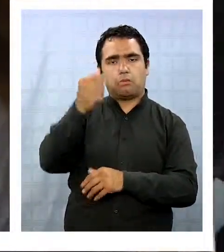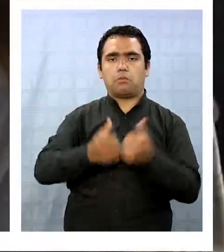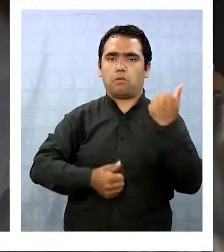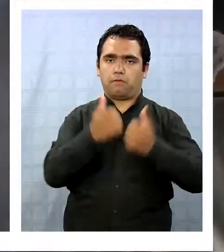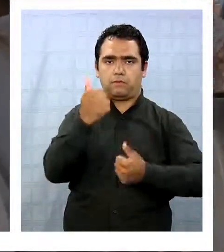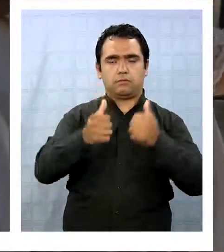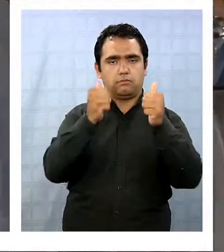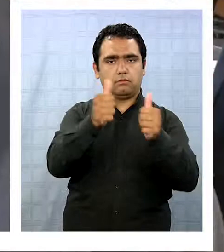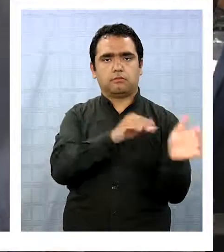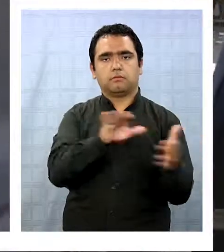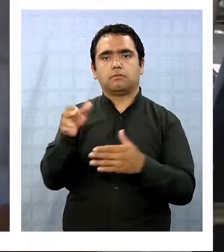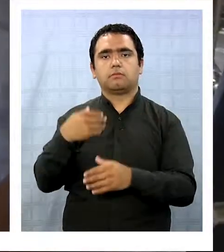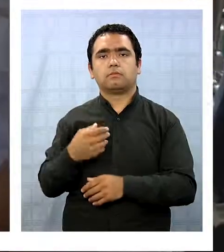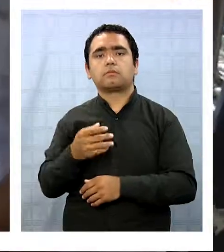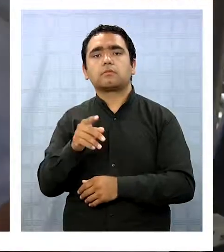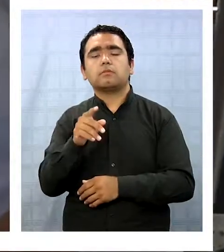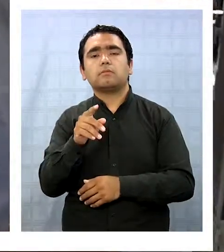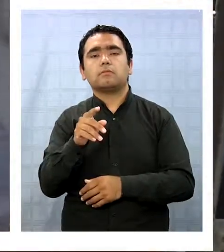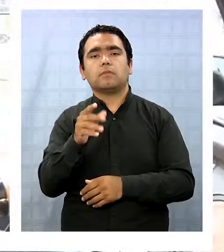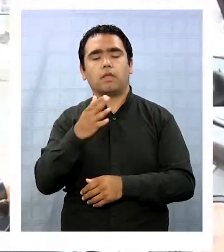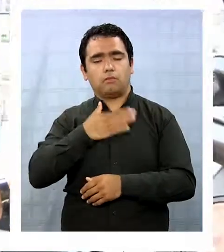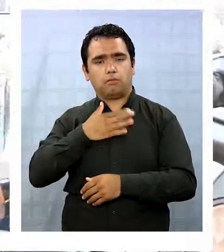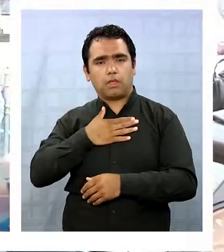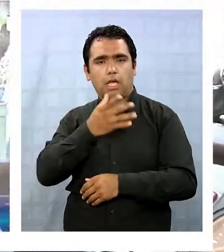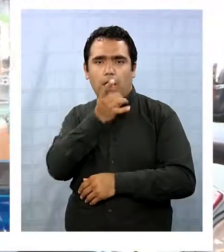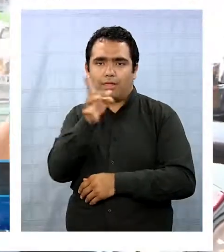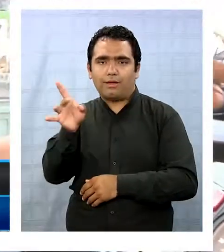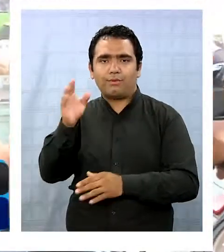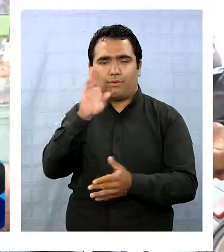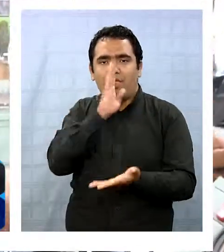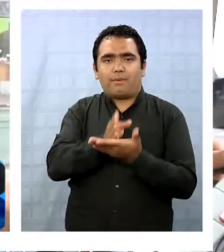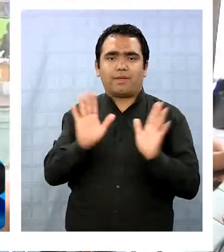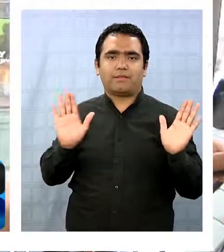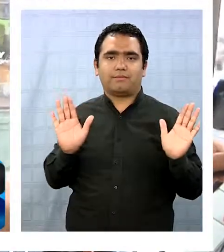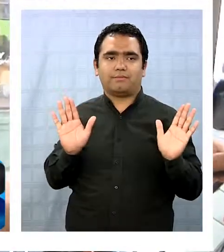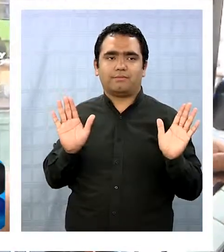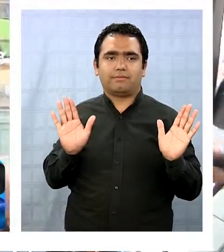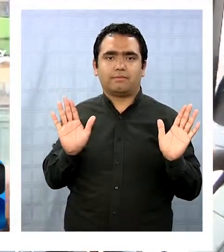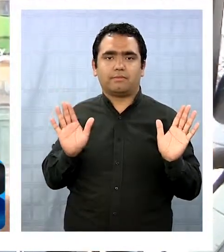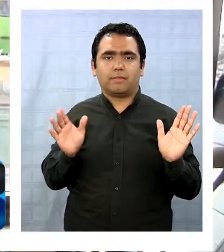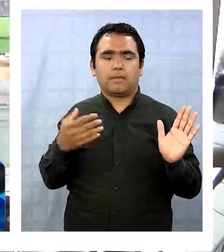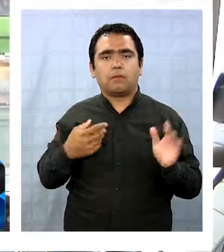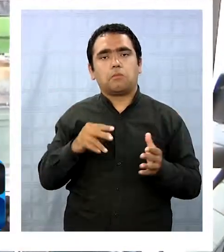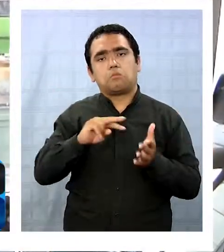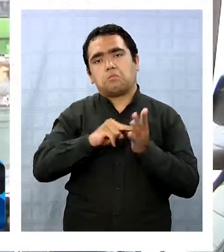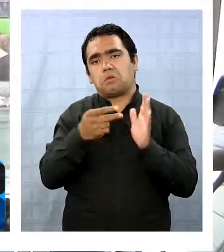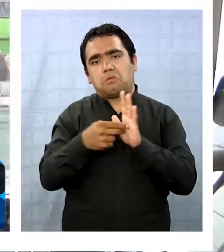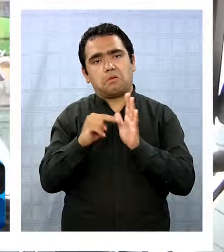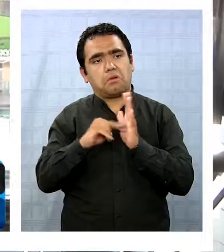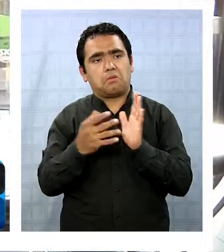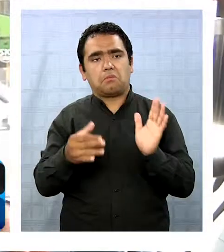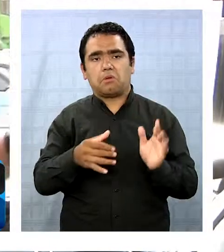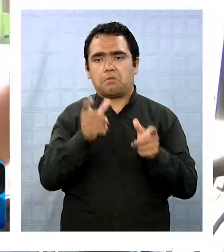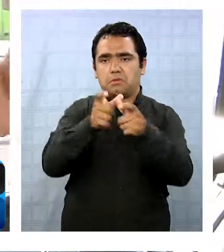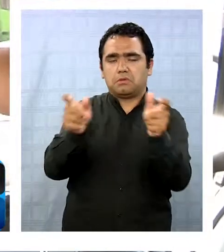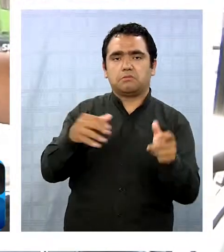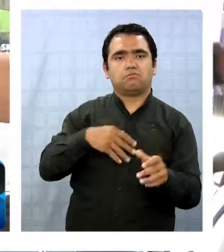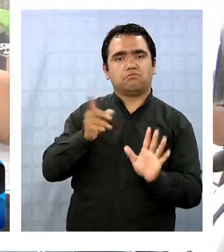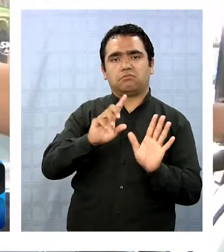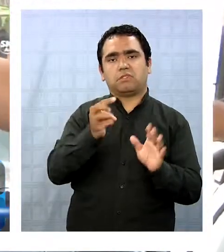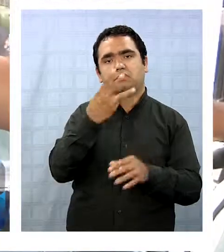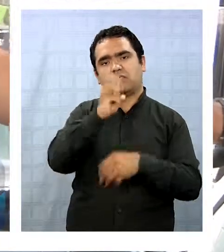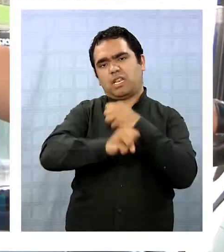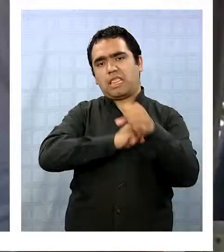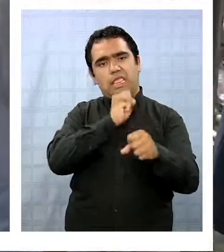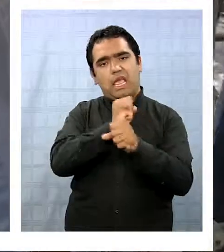profesión. Bueno, eso depende de uno, Depende de uno, ¿Para qué se hace el problema con la gente? Yo llevo más de